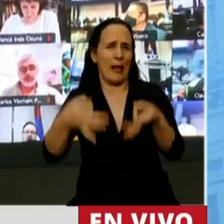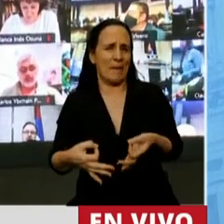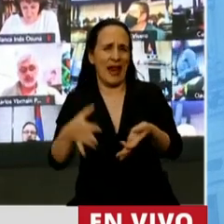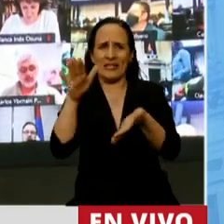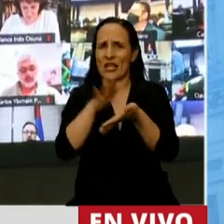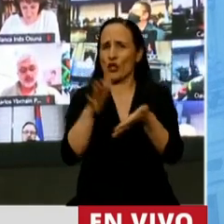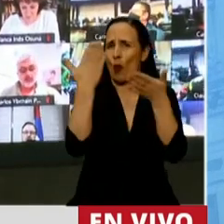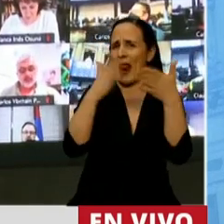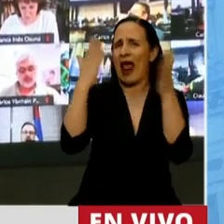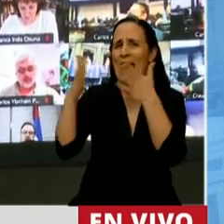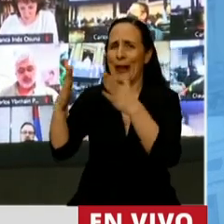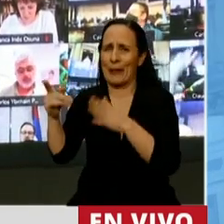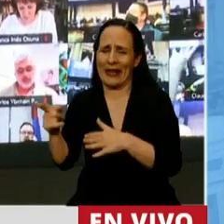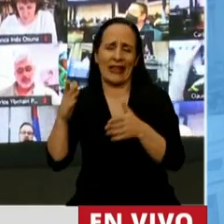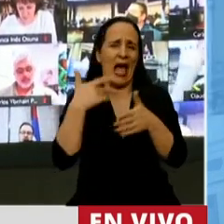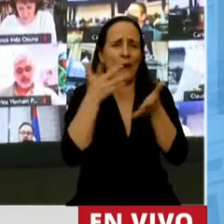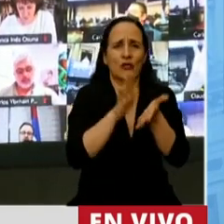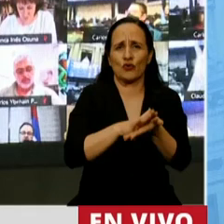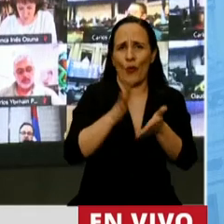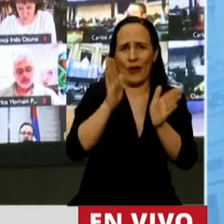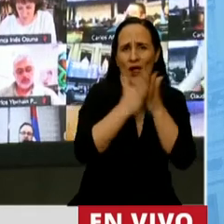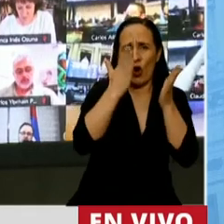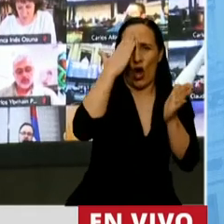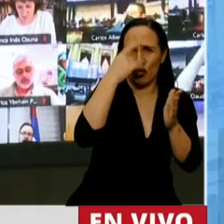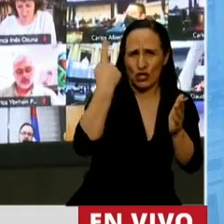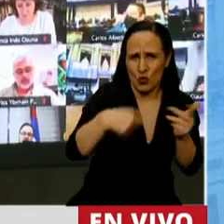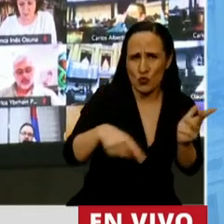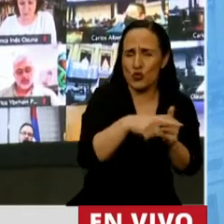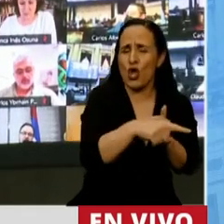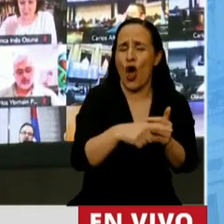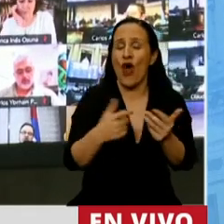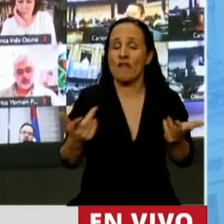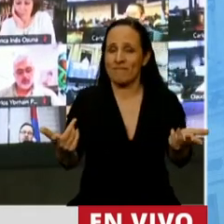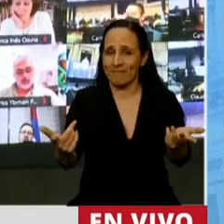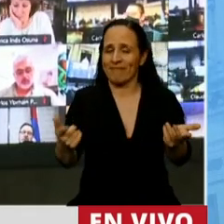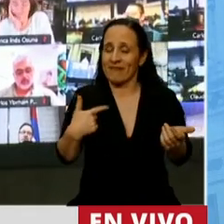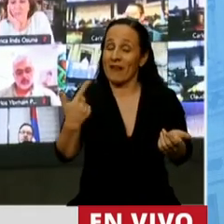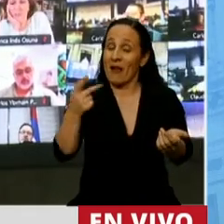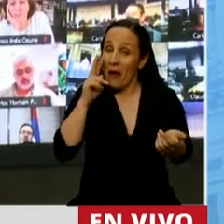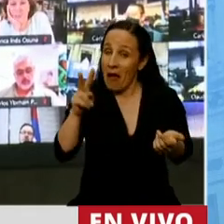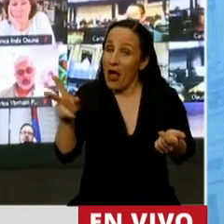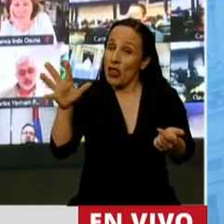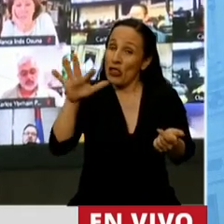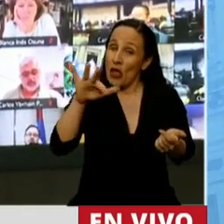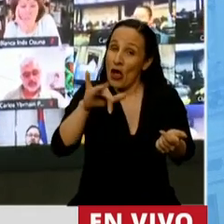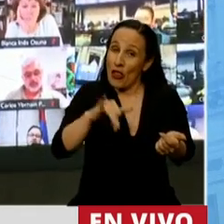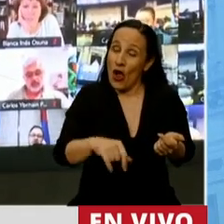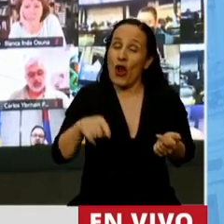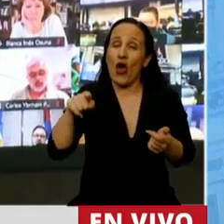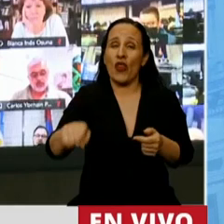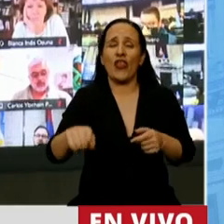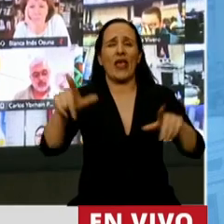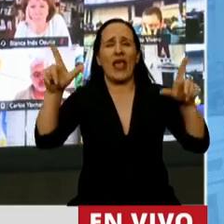libertades, de la constitución y tantas cosas que lo vemos a diario transitaron los